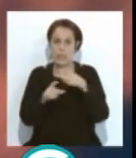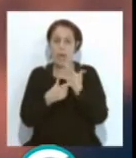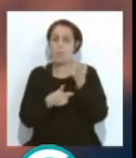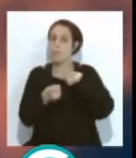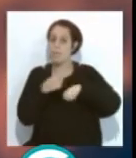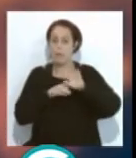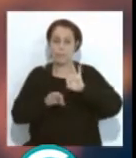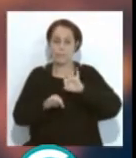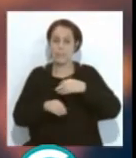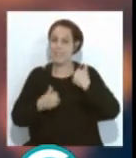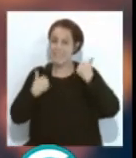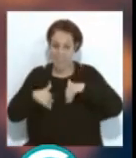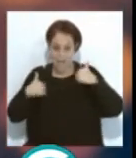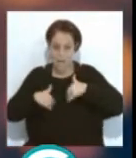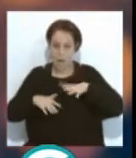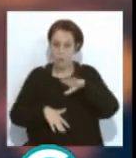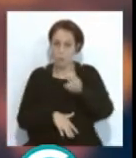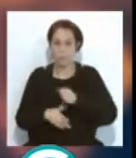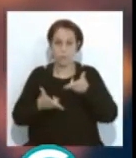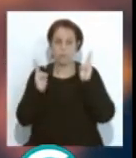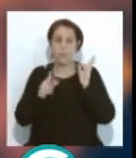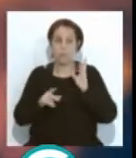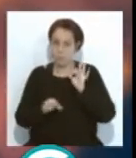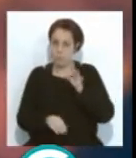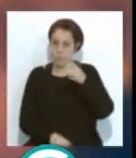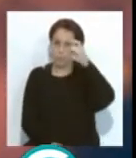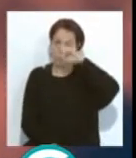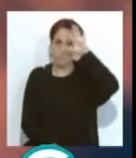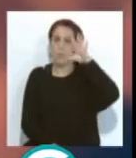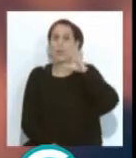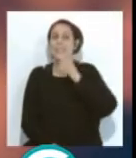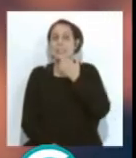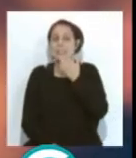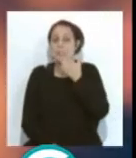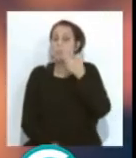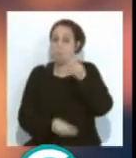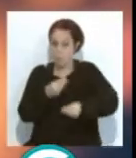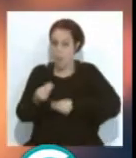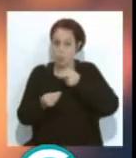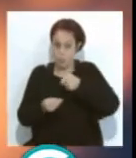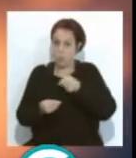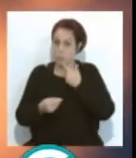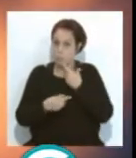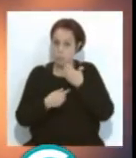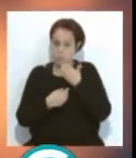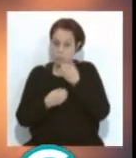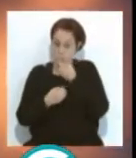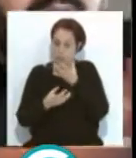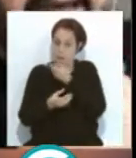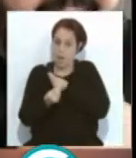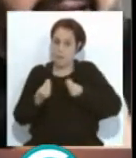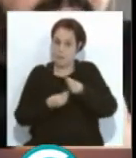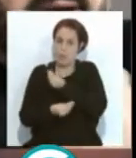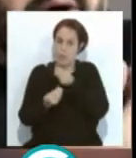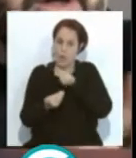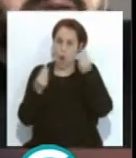de esta manera y salen ya. Es verdad que nos sorprendió, pero bueno, si los hechos demuestran que a lo mejor ha sido bueno para el ambiente, pues es un asiento